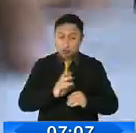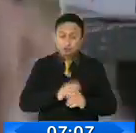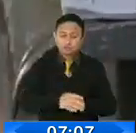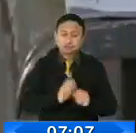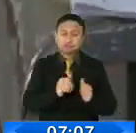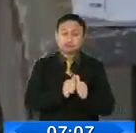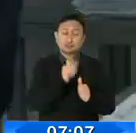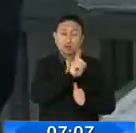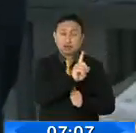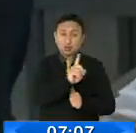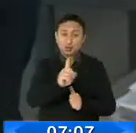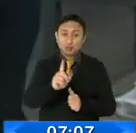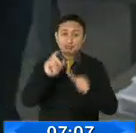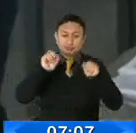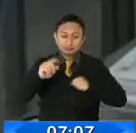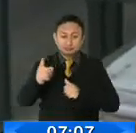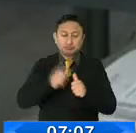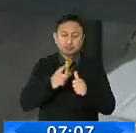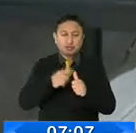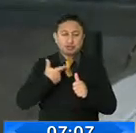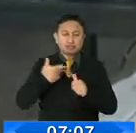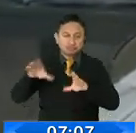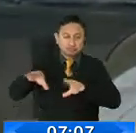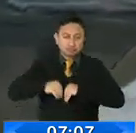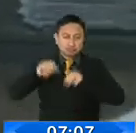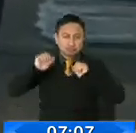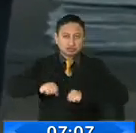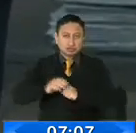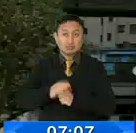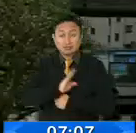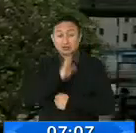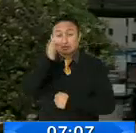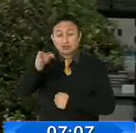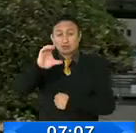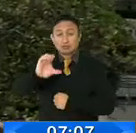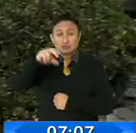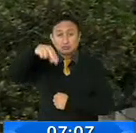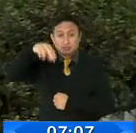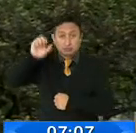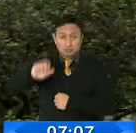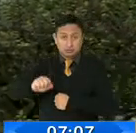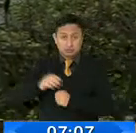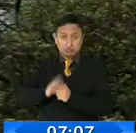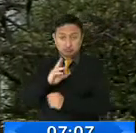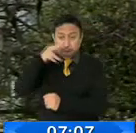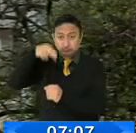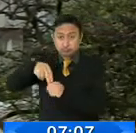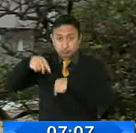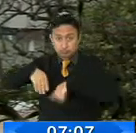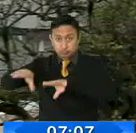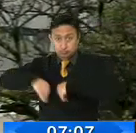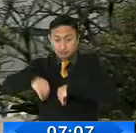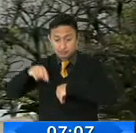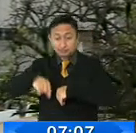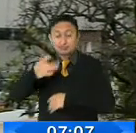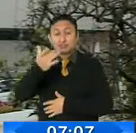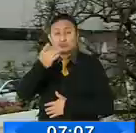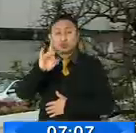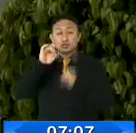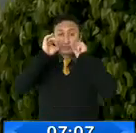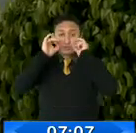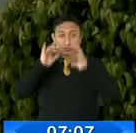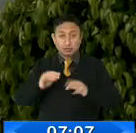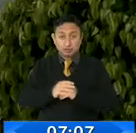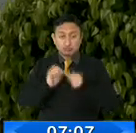opciones deberá aceptar su postulación de forma presencial en una alegación del CNE y a partir del 18 de septiembre